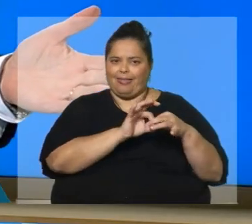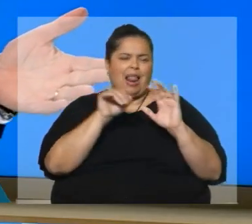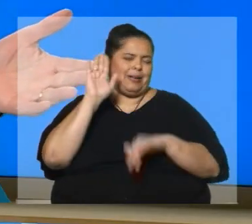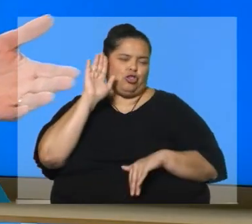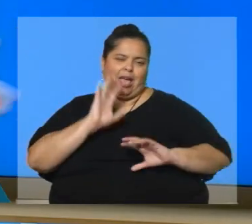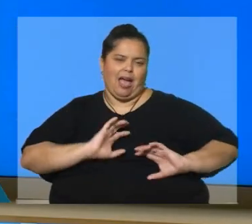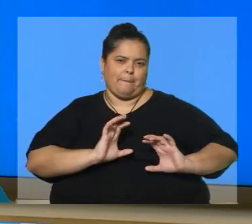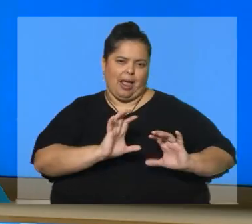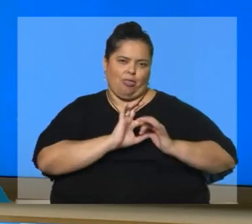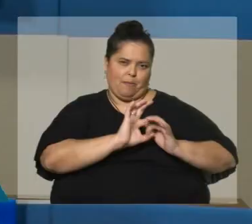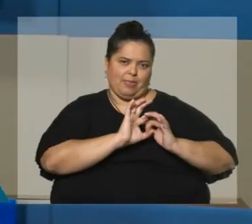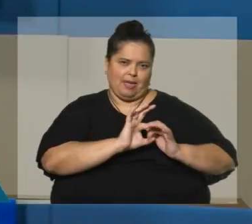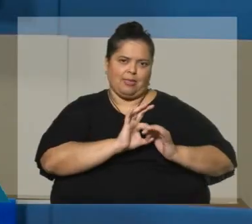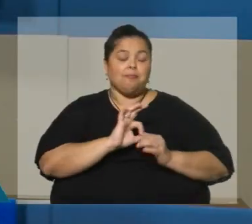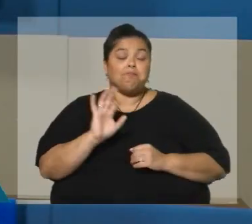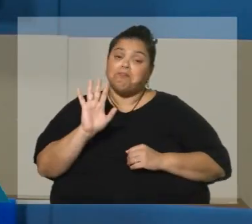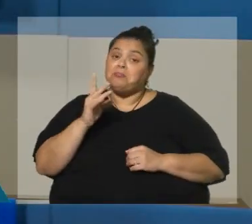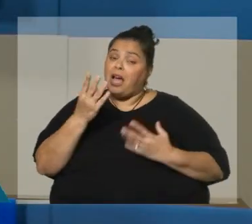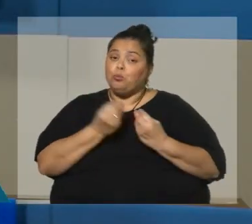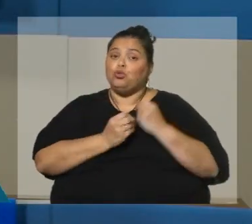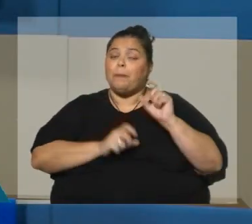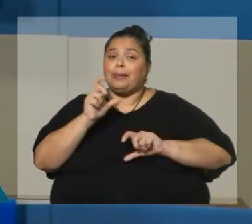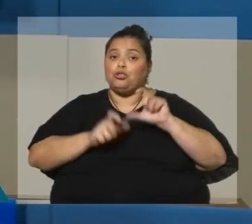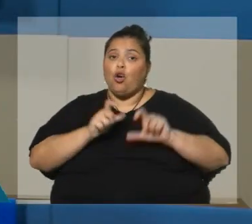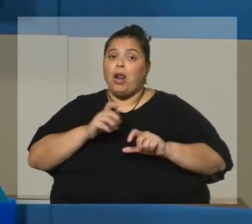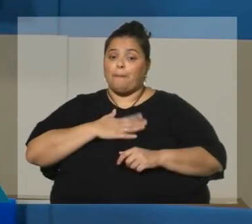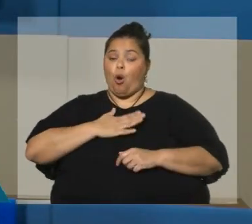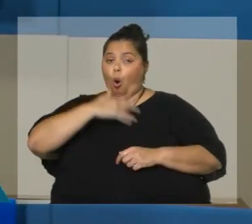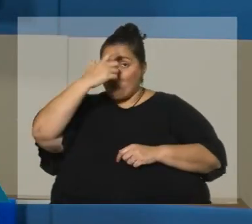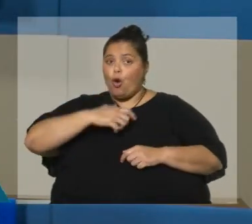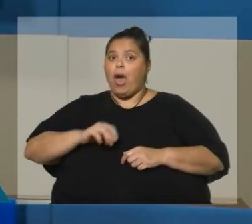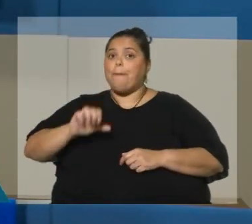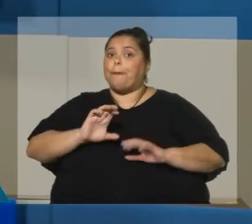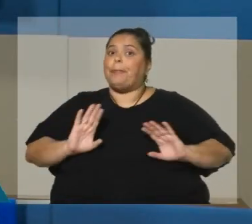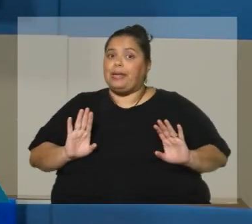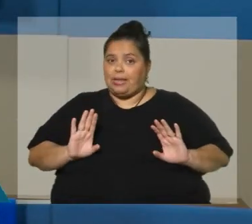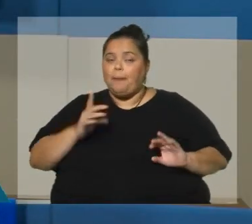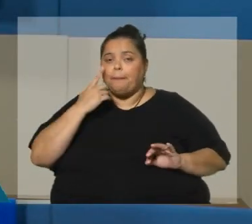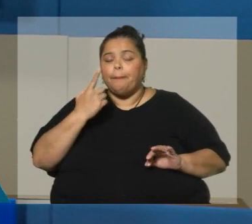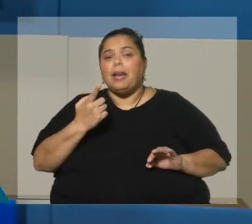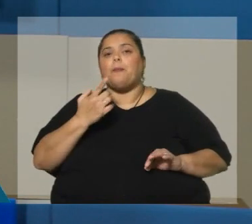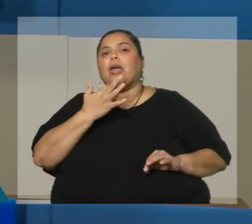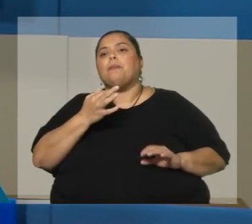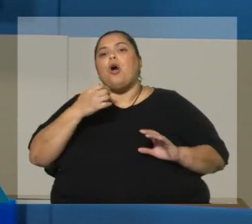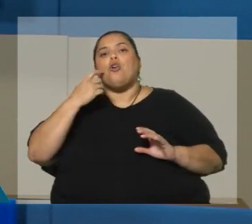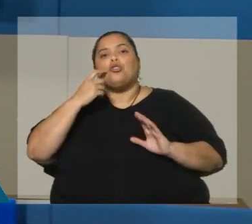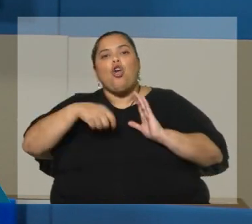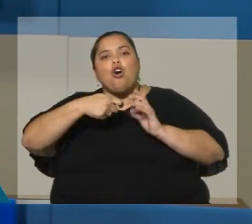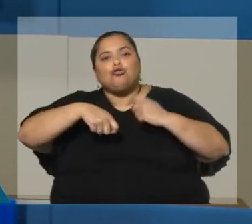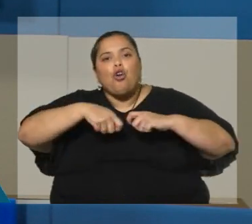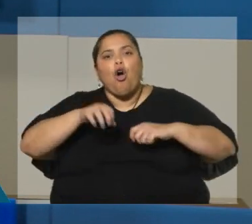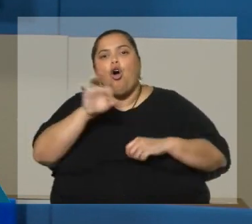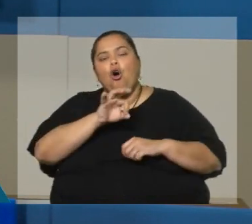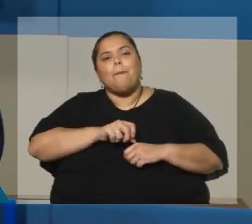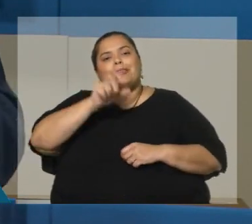empleados en Uruguay, supongo. Bueno, hay un número muy grande de personas por cuenta propia. Bien. Es decir, pensemos, un quiosquero, una persona